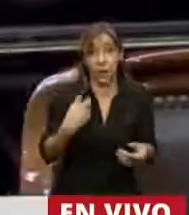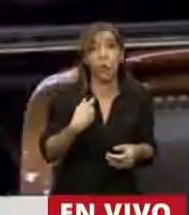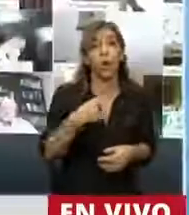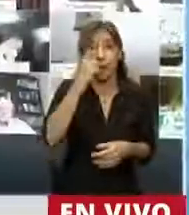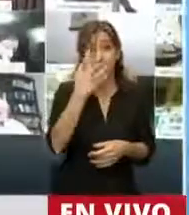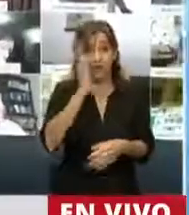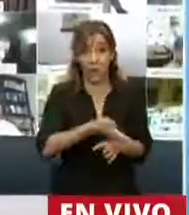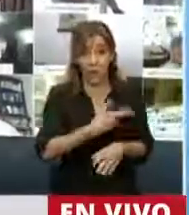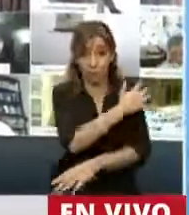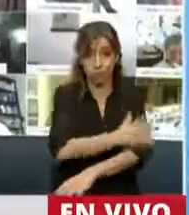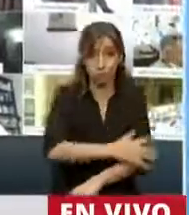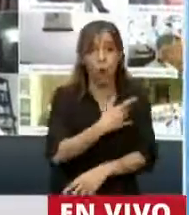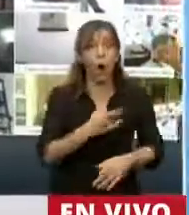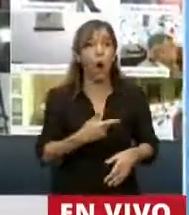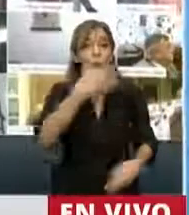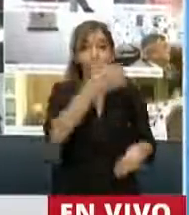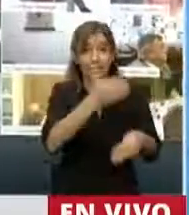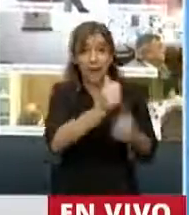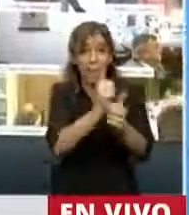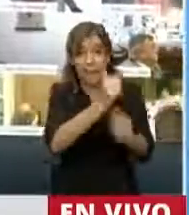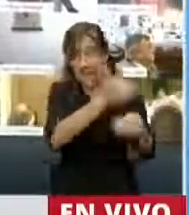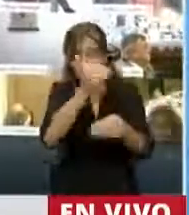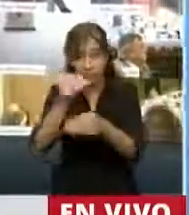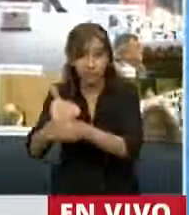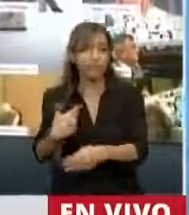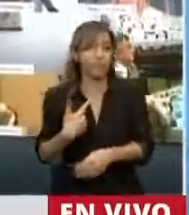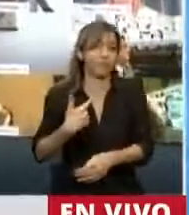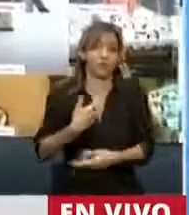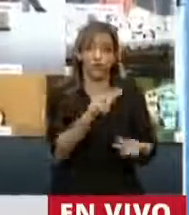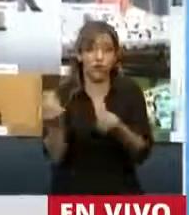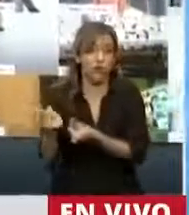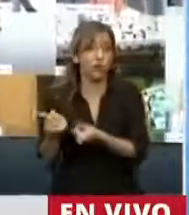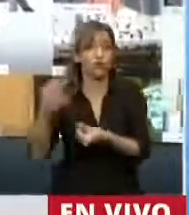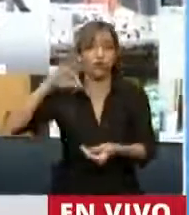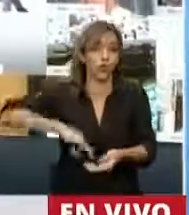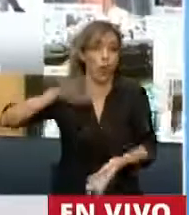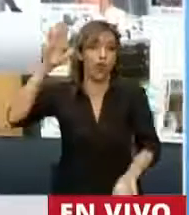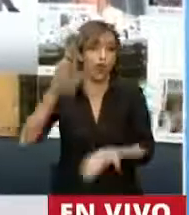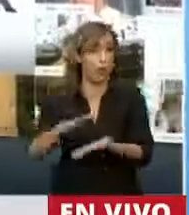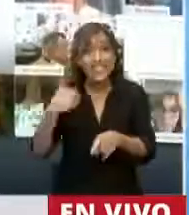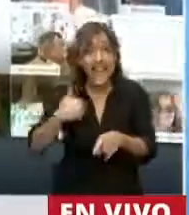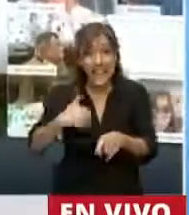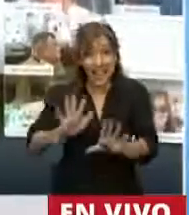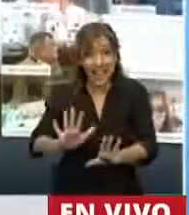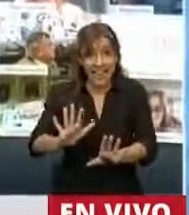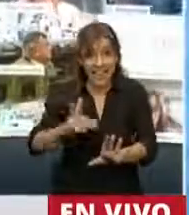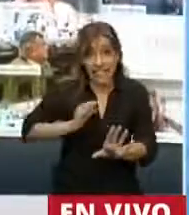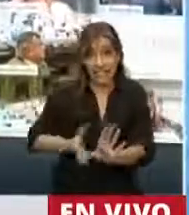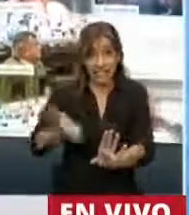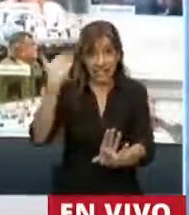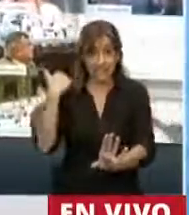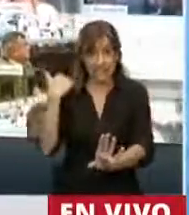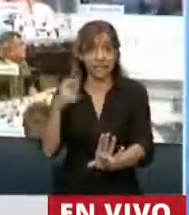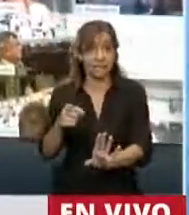quebradas, de inflación del 54%, del consumo y del salario por el piso, esa Argentina pre-pandemia, que explica la